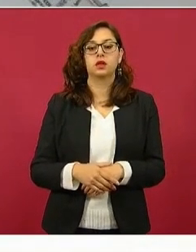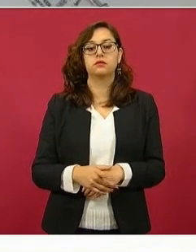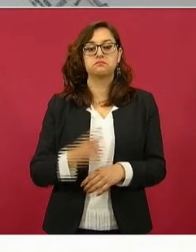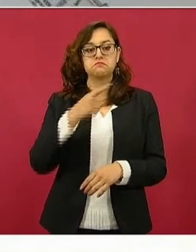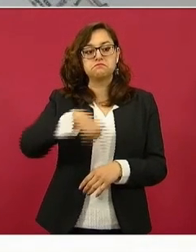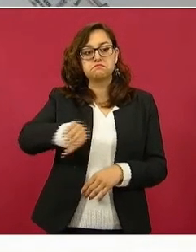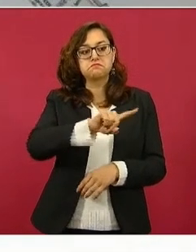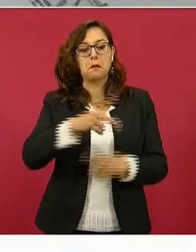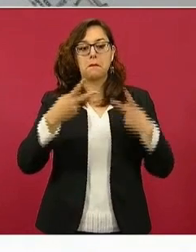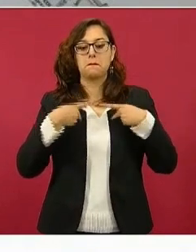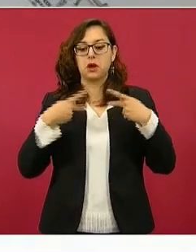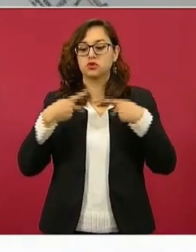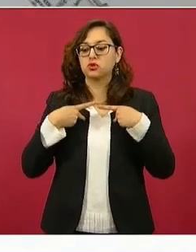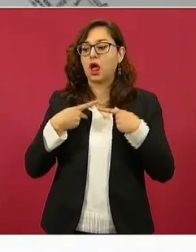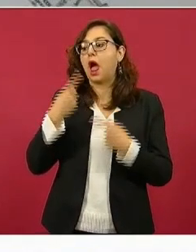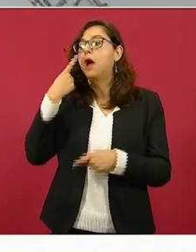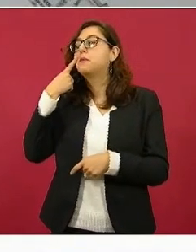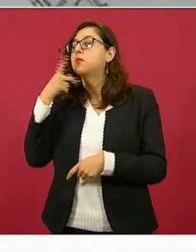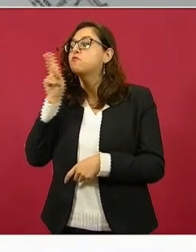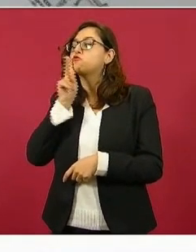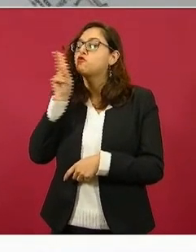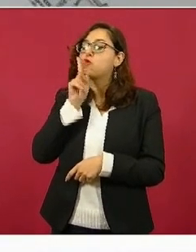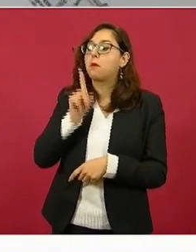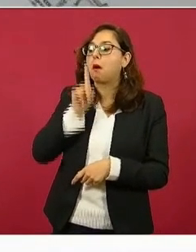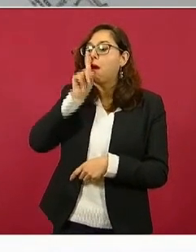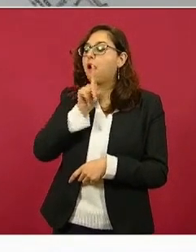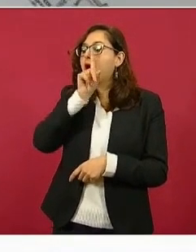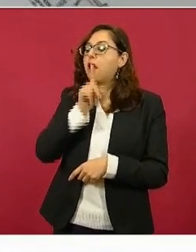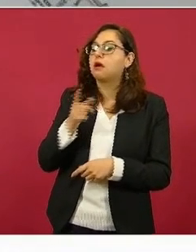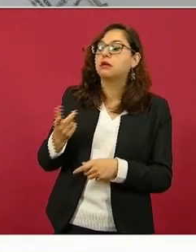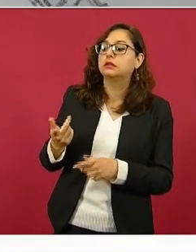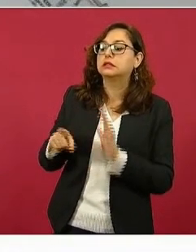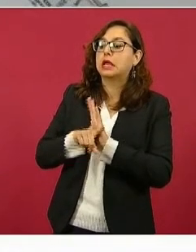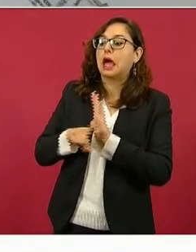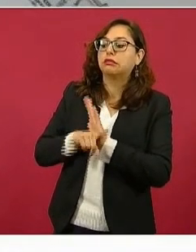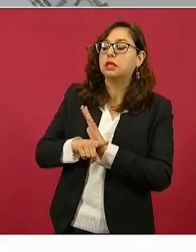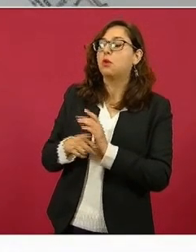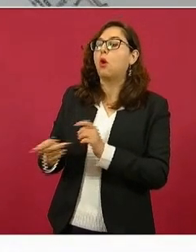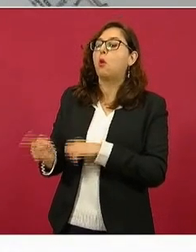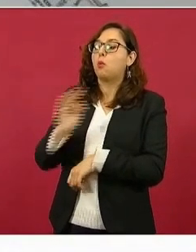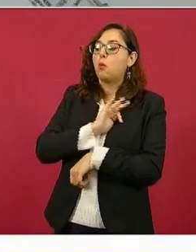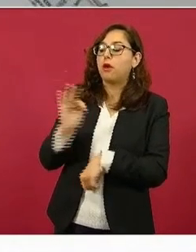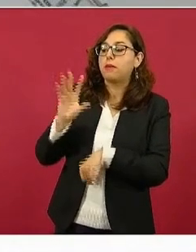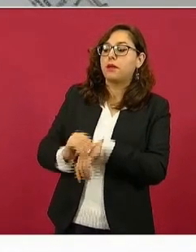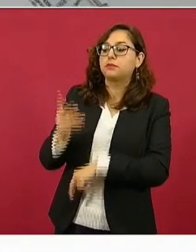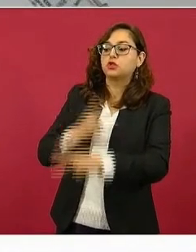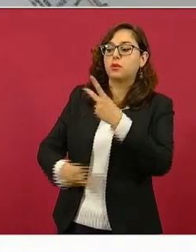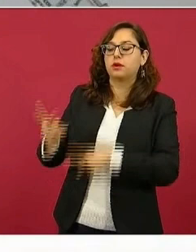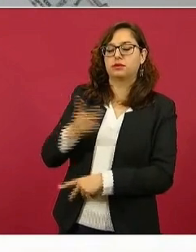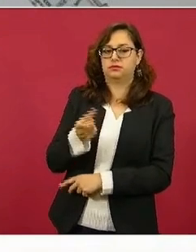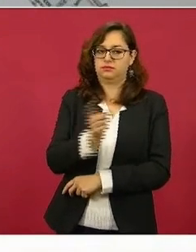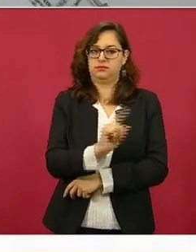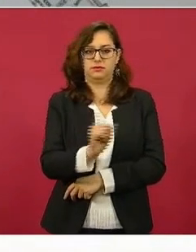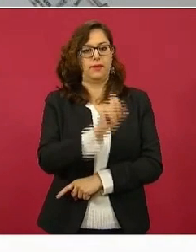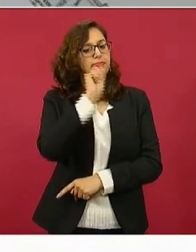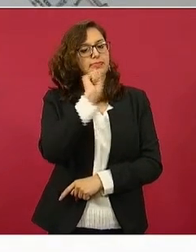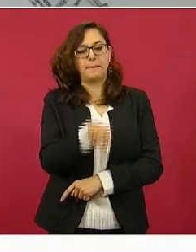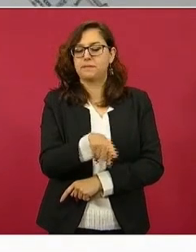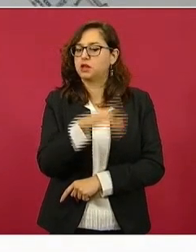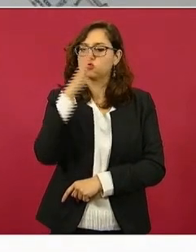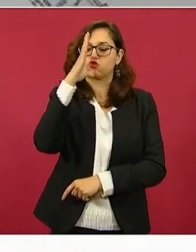trabajo y que esta prueba sea a costa de los trabajadores, por un lado, pero por el otro lo que aquí estamos